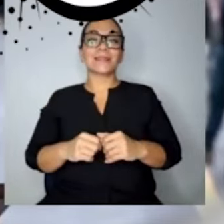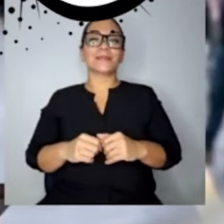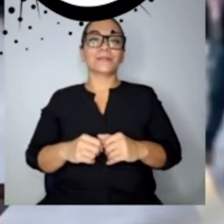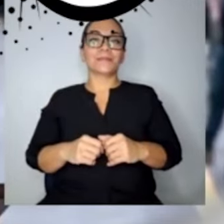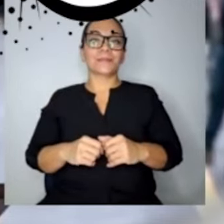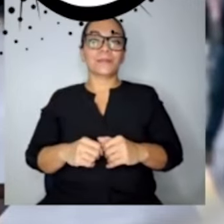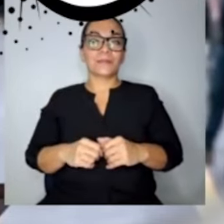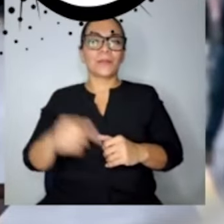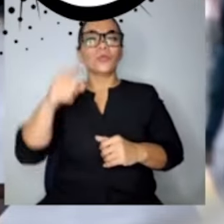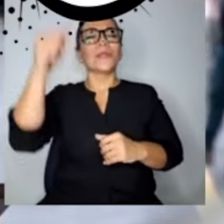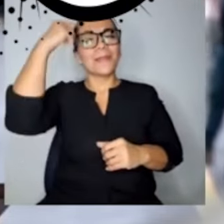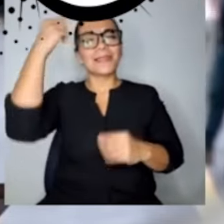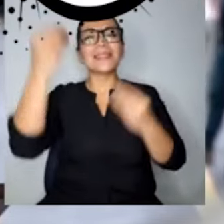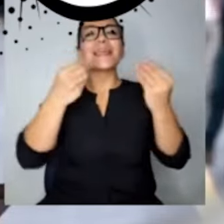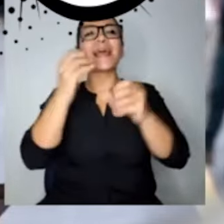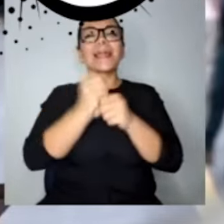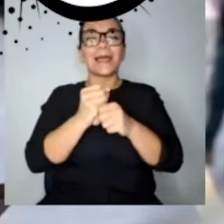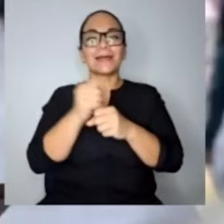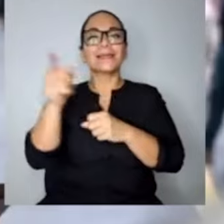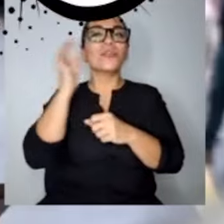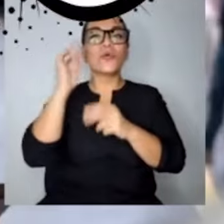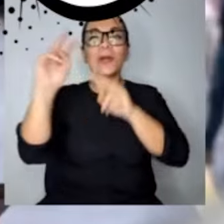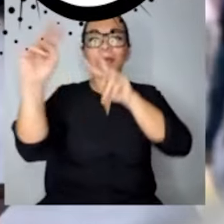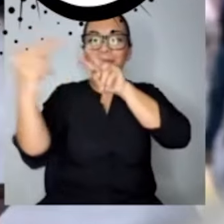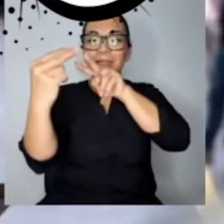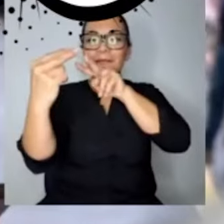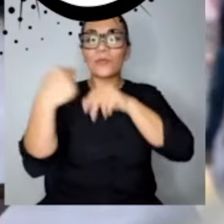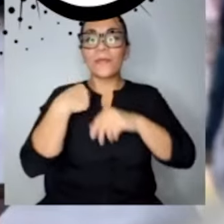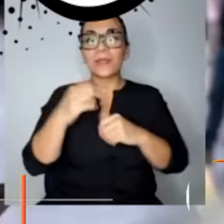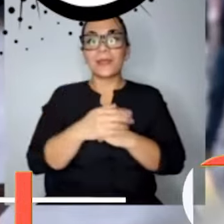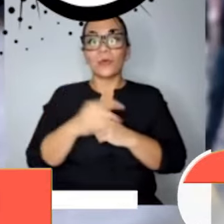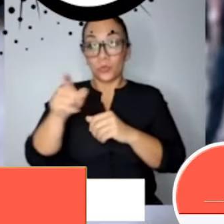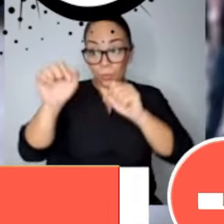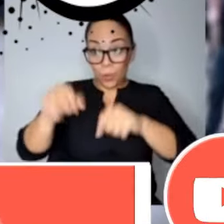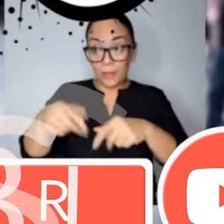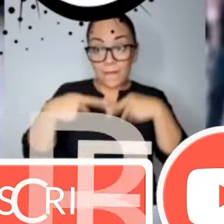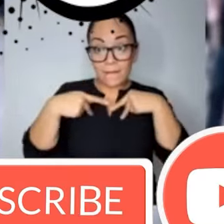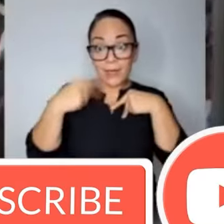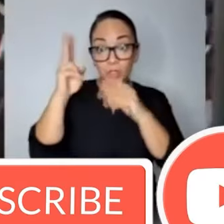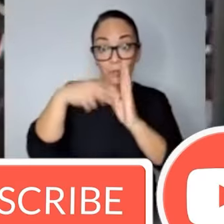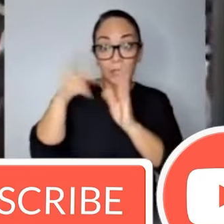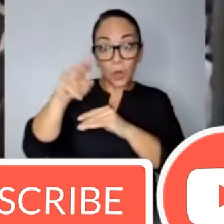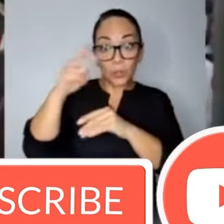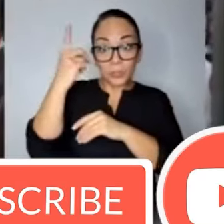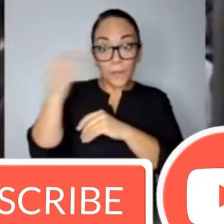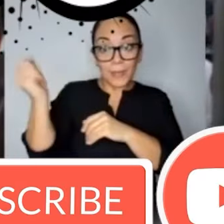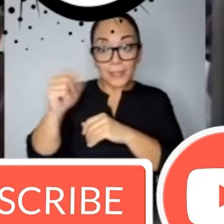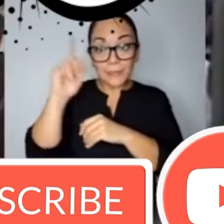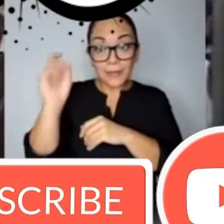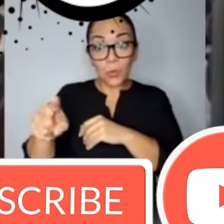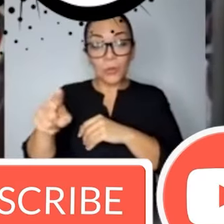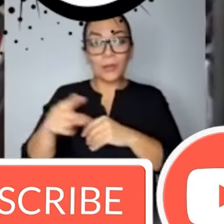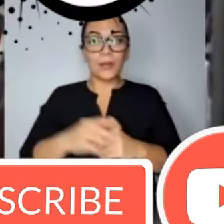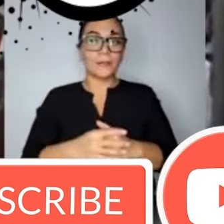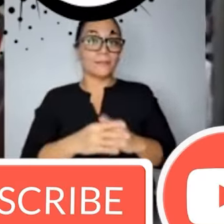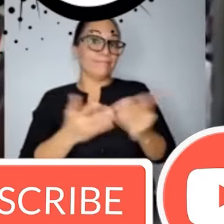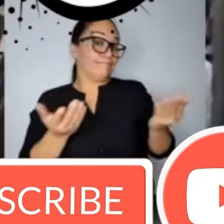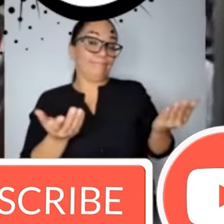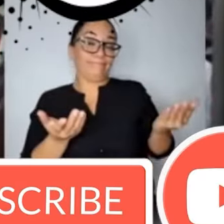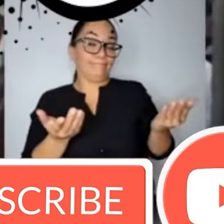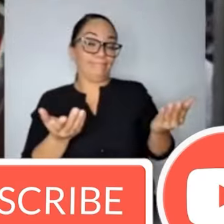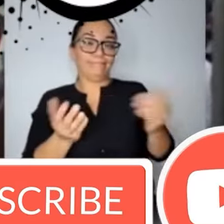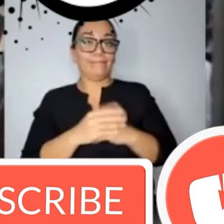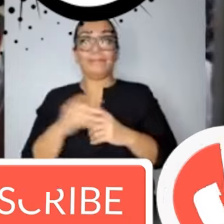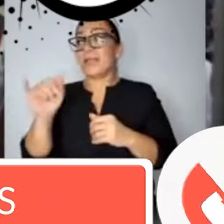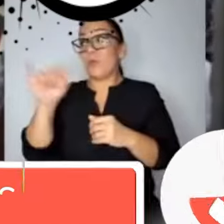Piense, ¿qué haría usted, señora, la que me está viendo los ojos? ¿Usted podría vivir con dos mil colones al mes? Bueno, tampoco